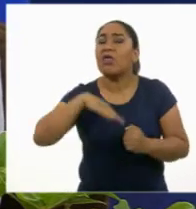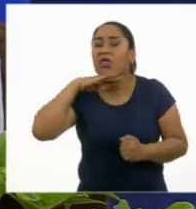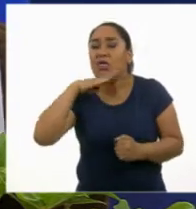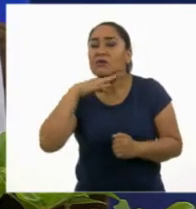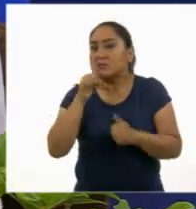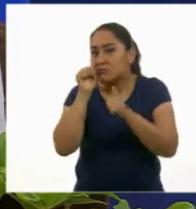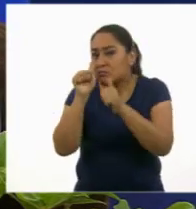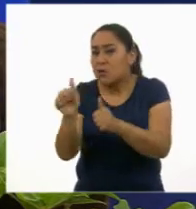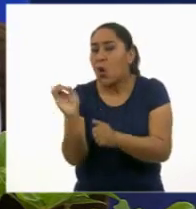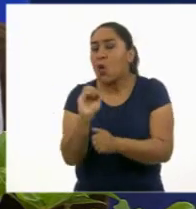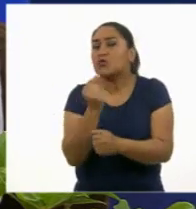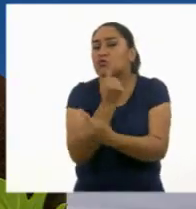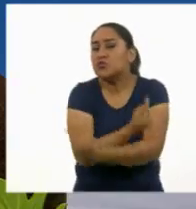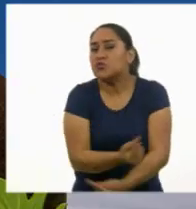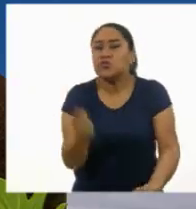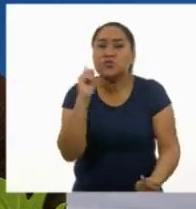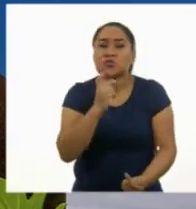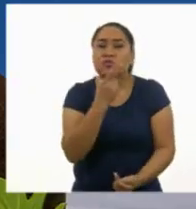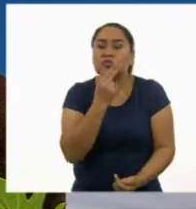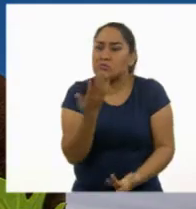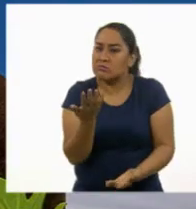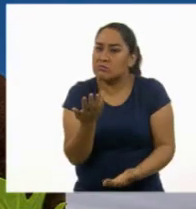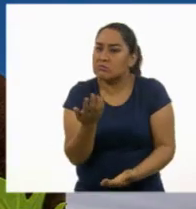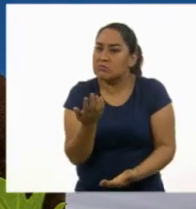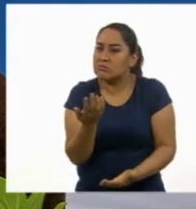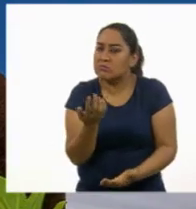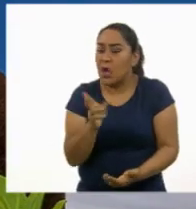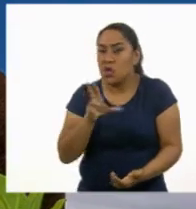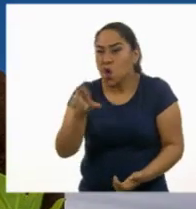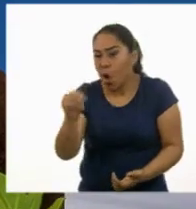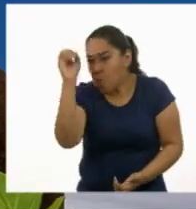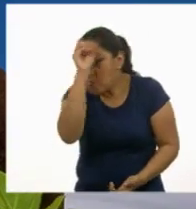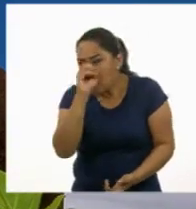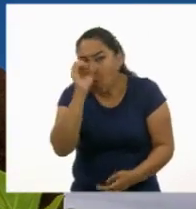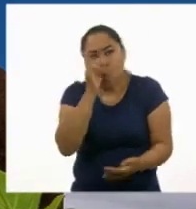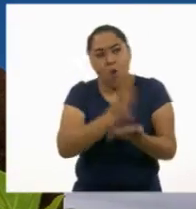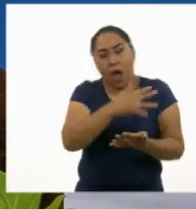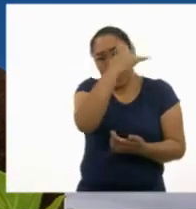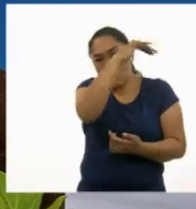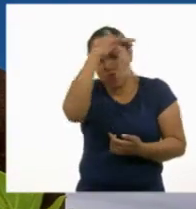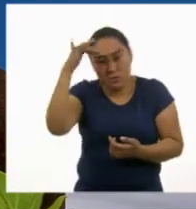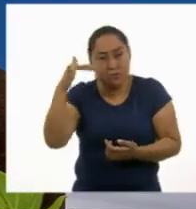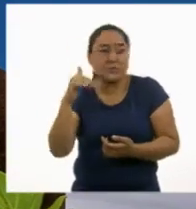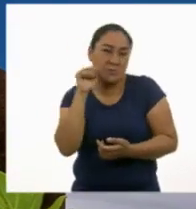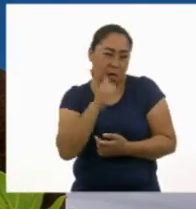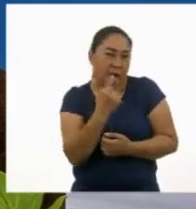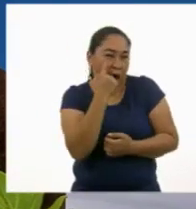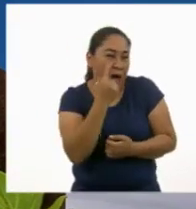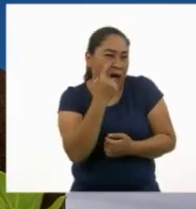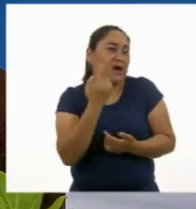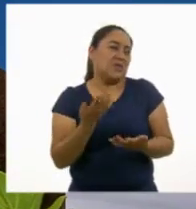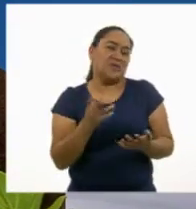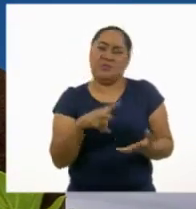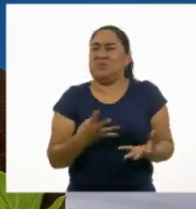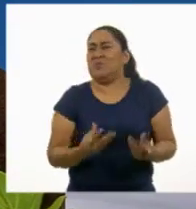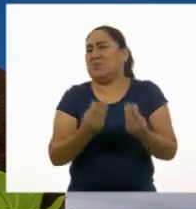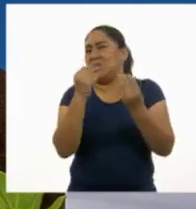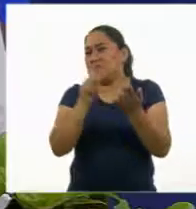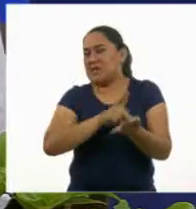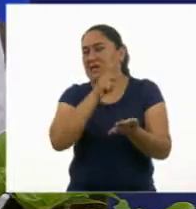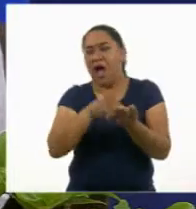niñas su opinión. Tú no opinas. Opinamos los adultos. He escuchado decir eso una infinidad de veces.